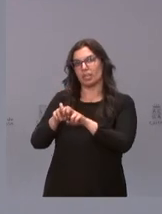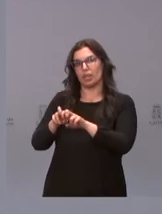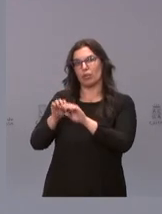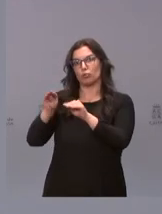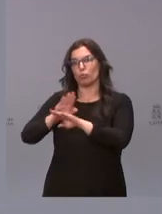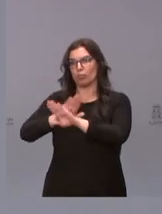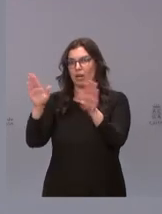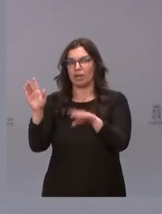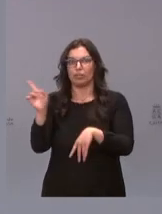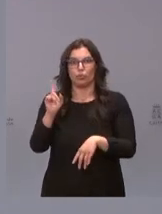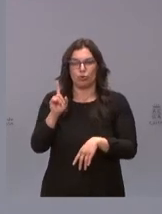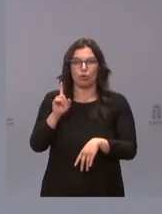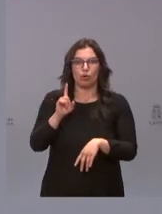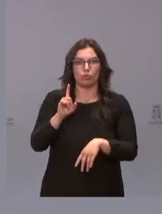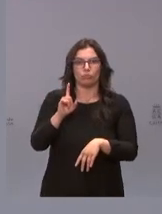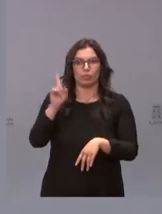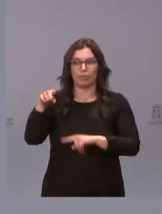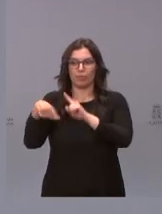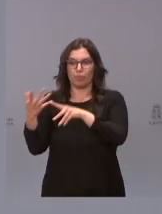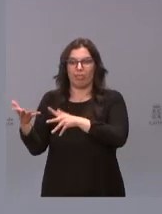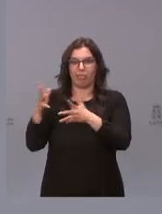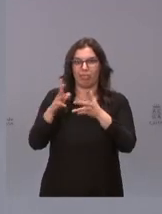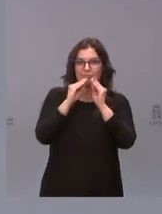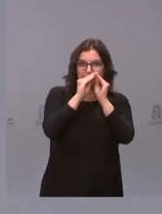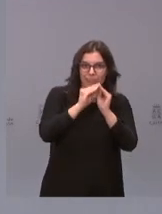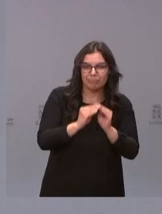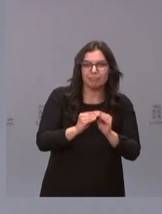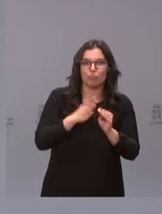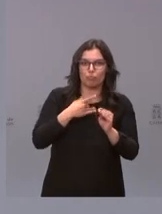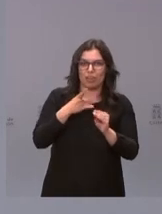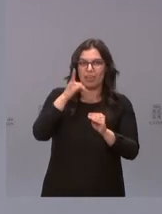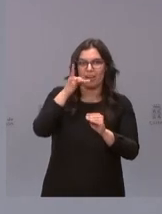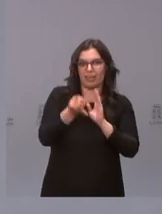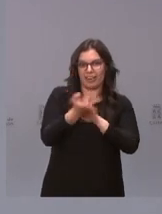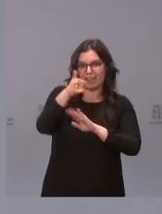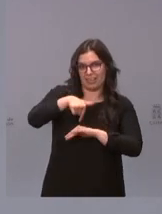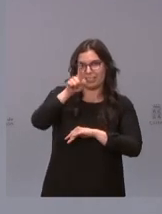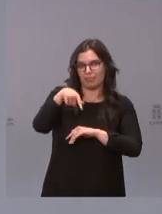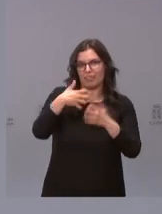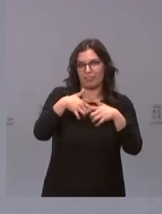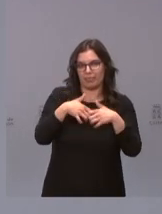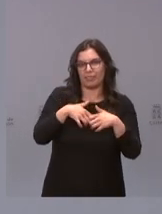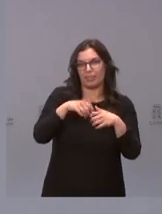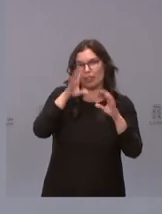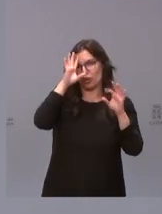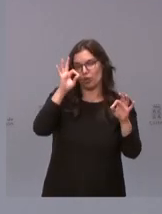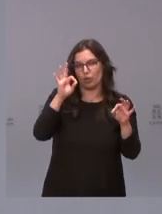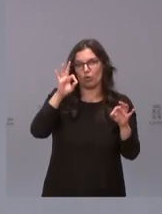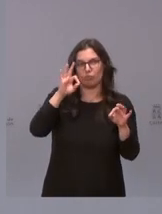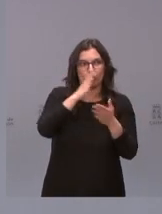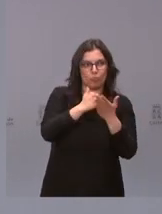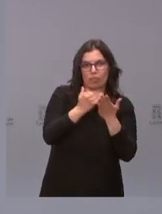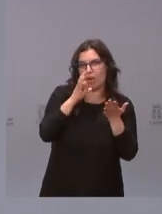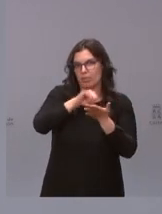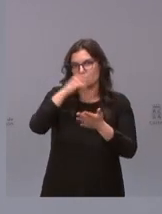el desarrollo pudiera instalarse en nuestra comunidad autónoma y en Salamanca por supuesto vamos a hacer